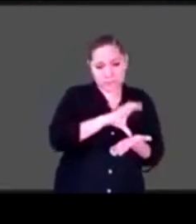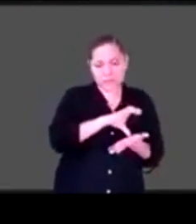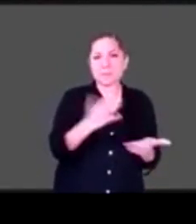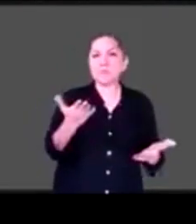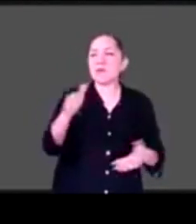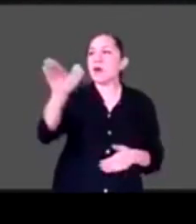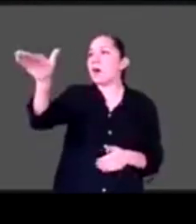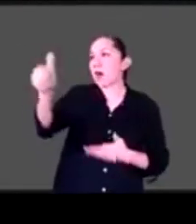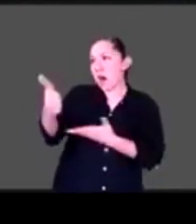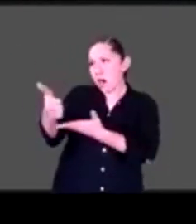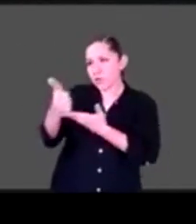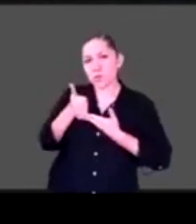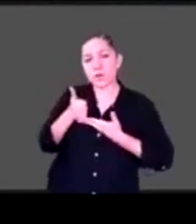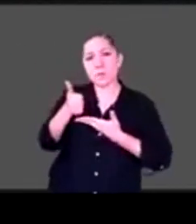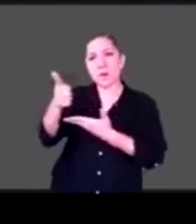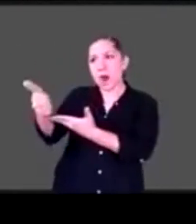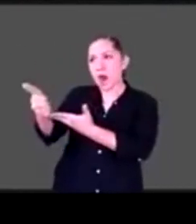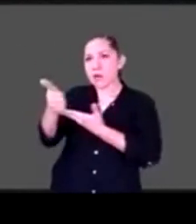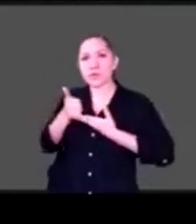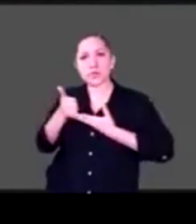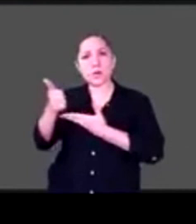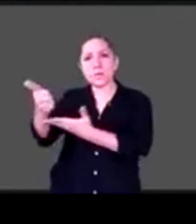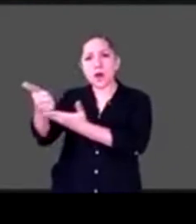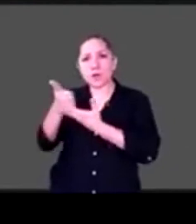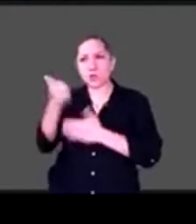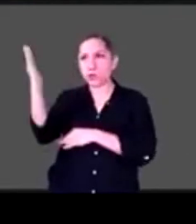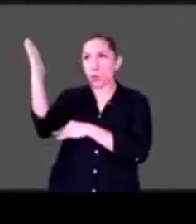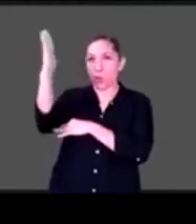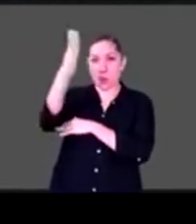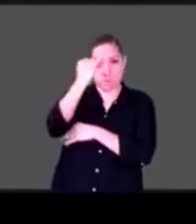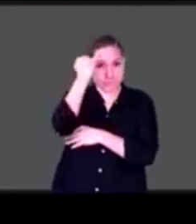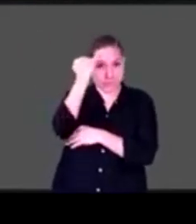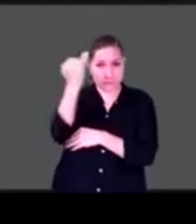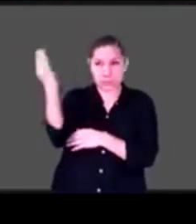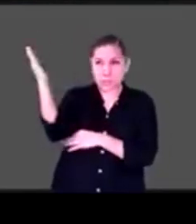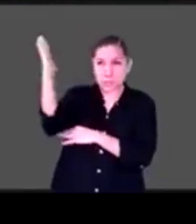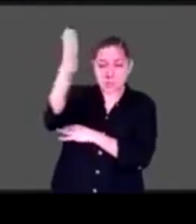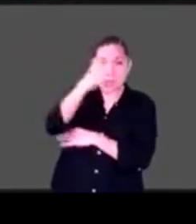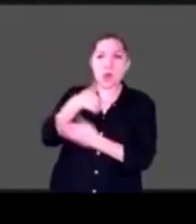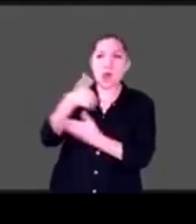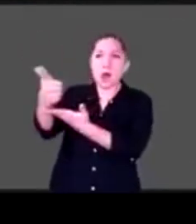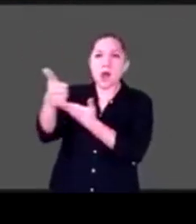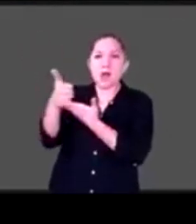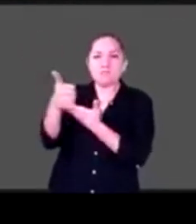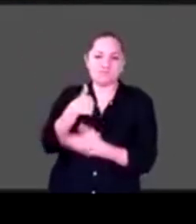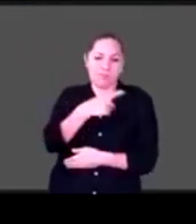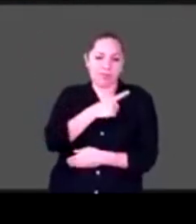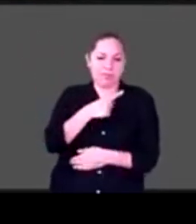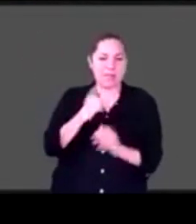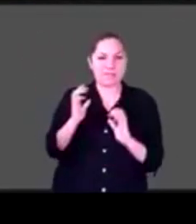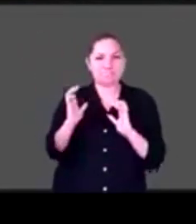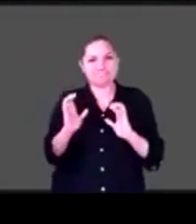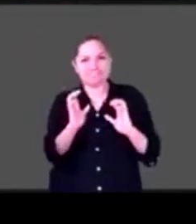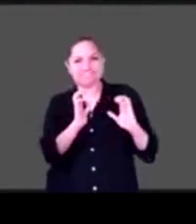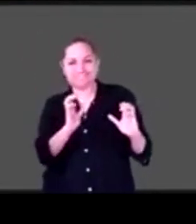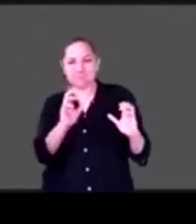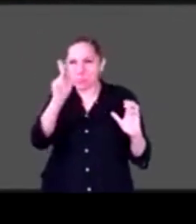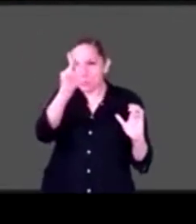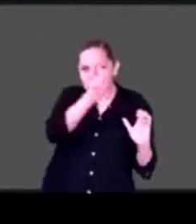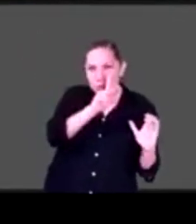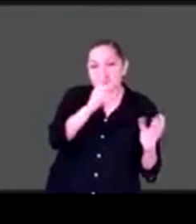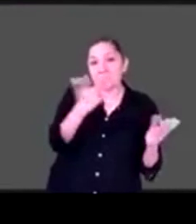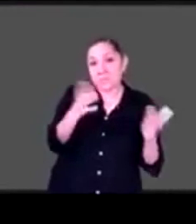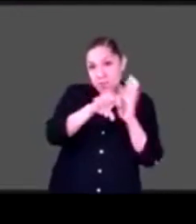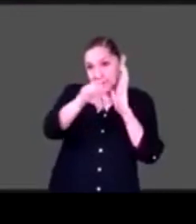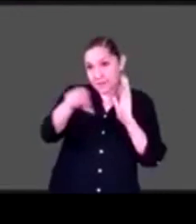largo del día y por supuesto que Katia, la mamá de la casa que es Tere, pues tiene 28 mil